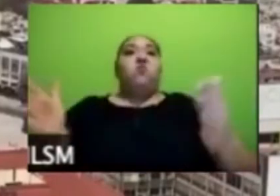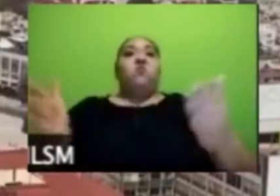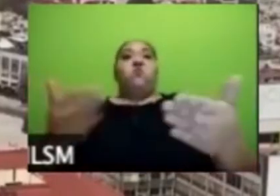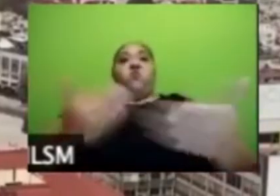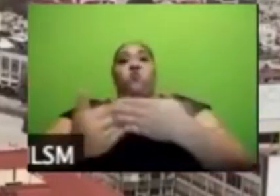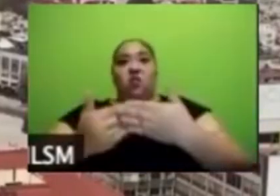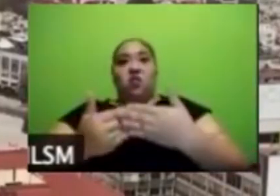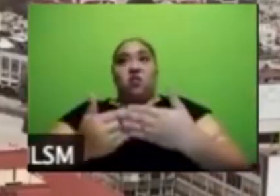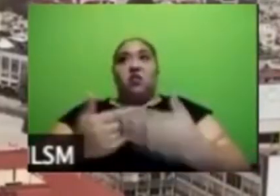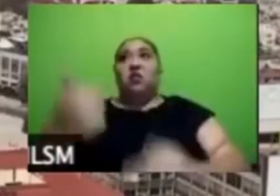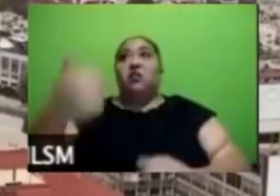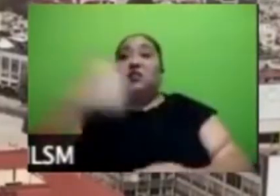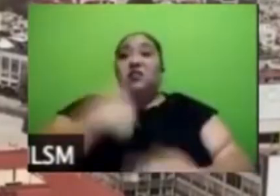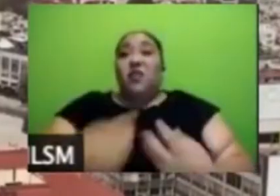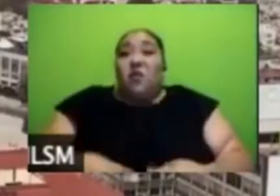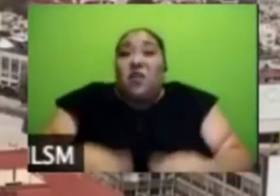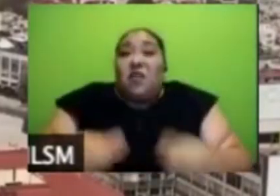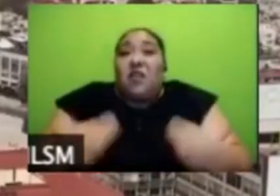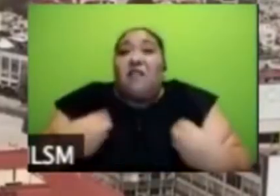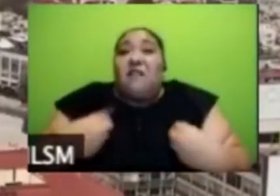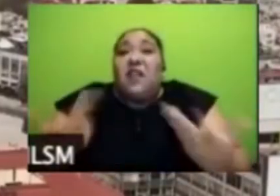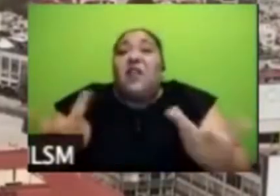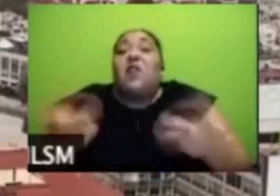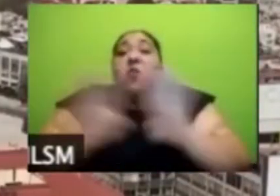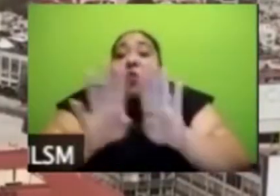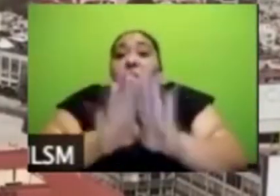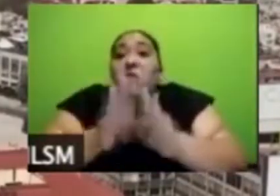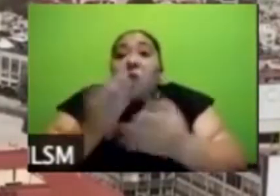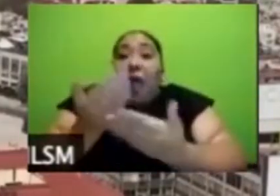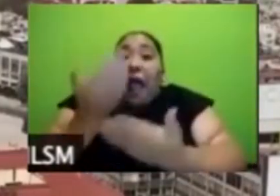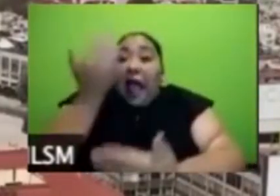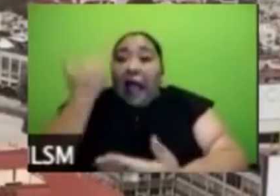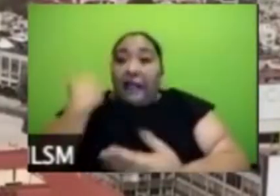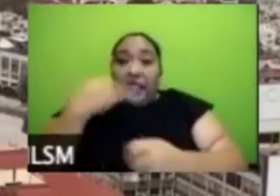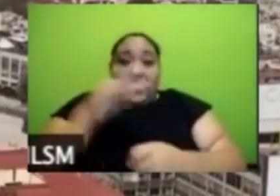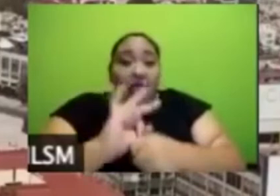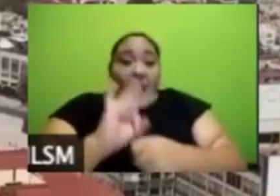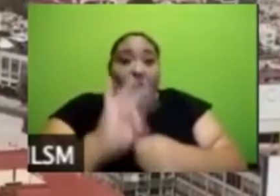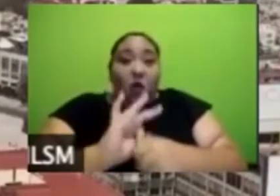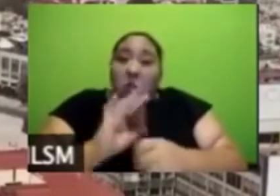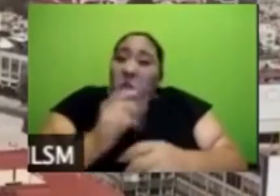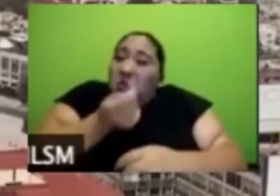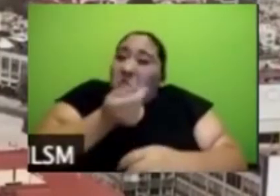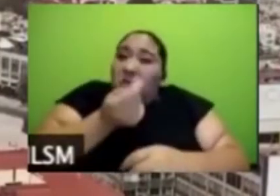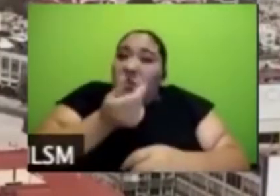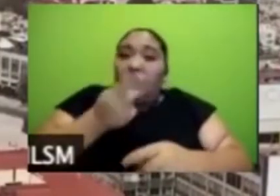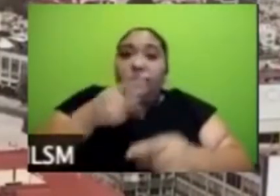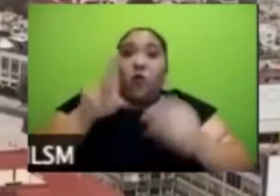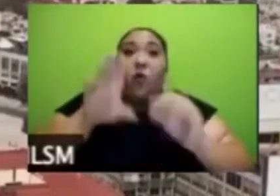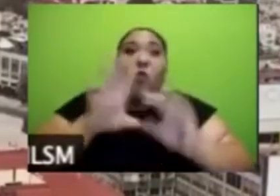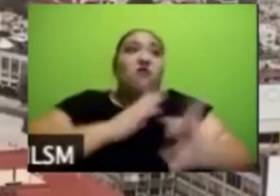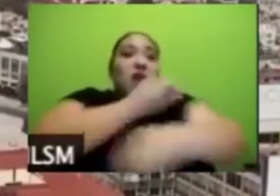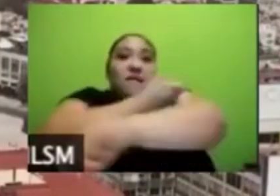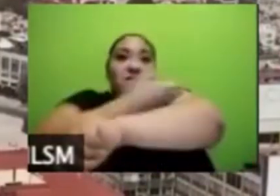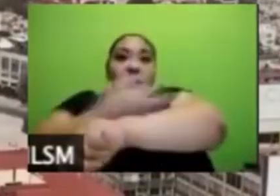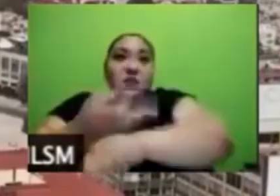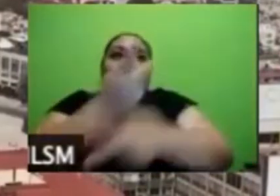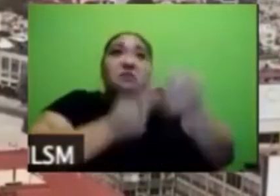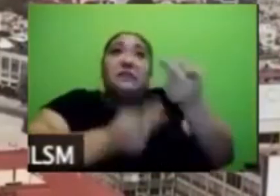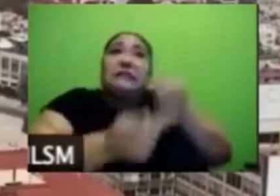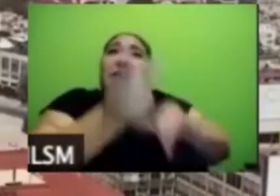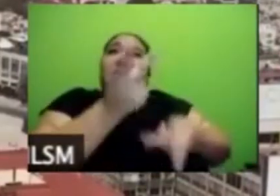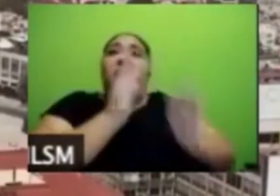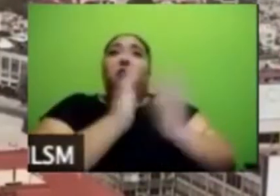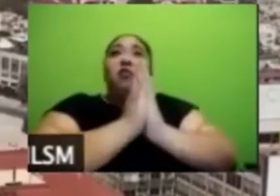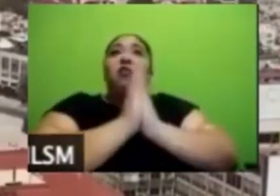pues de los poquitos ahorros y de préstamos familiares o de amigos que me estuvieron ayudando durante esta época pero